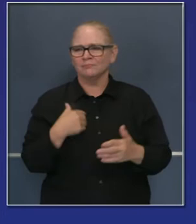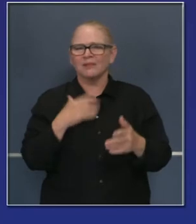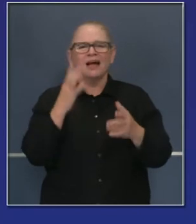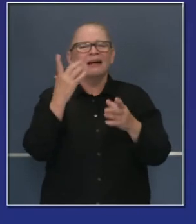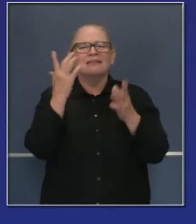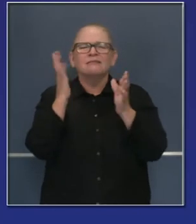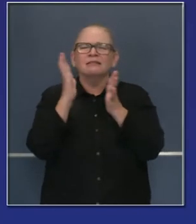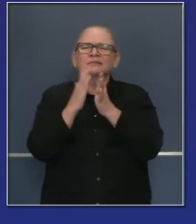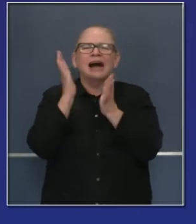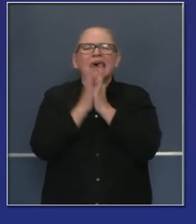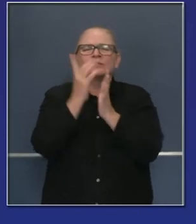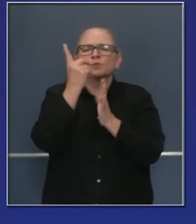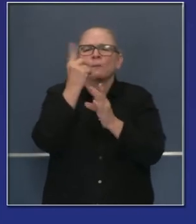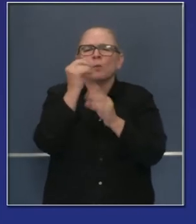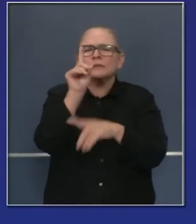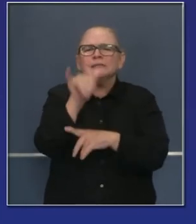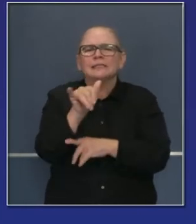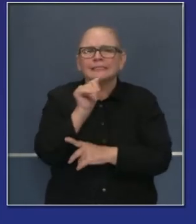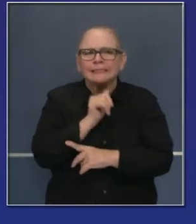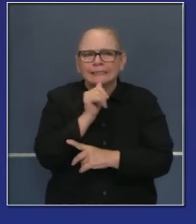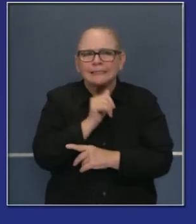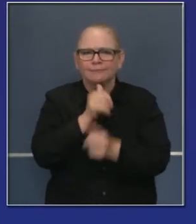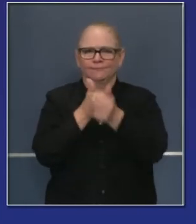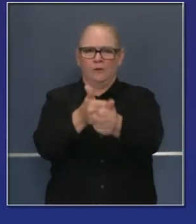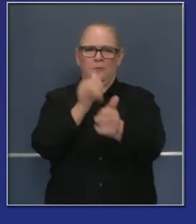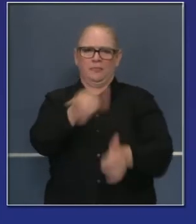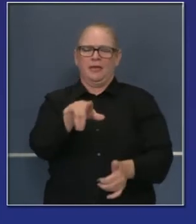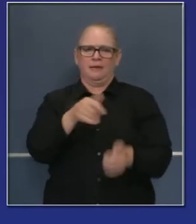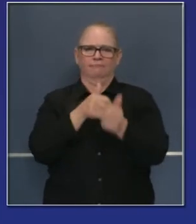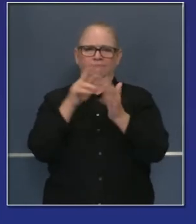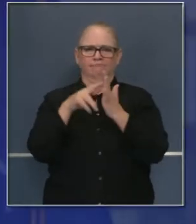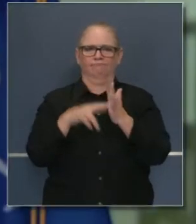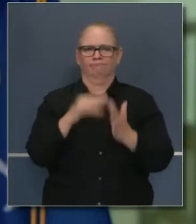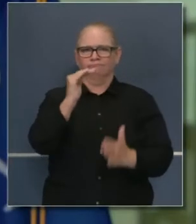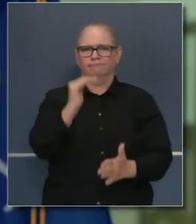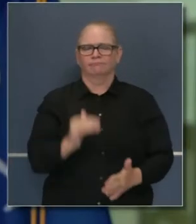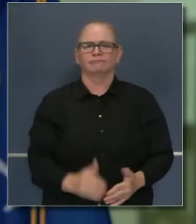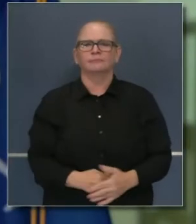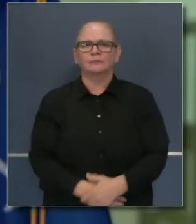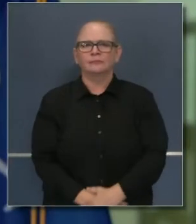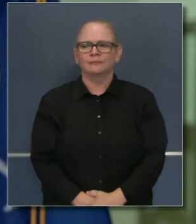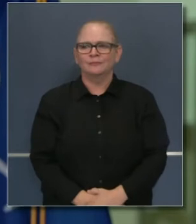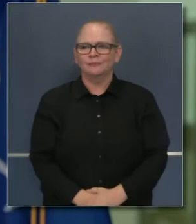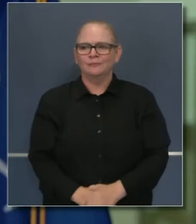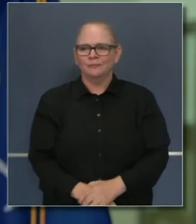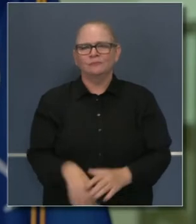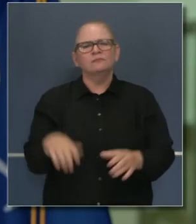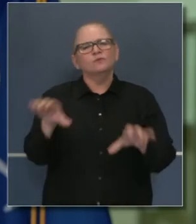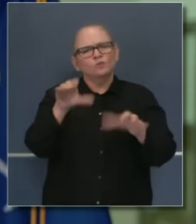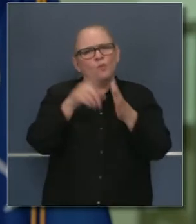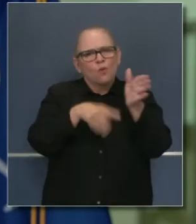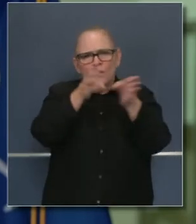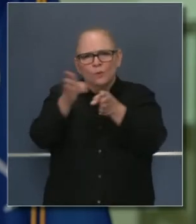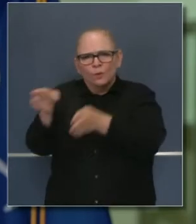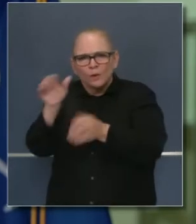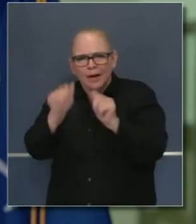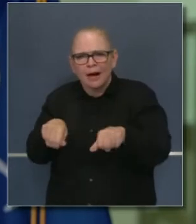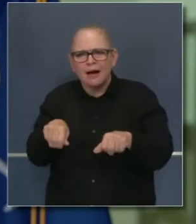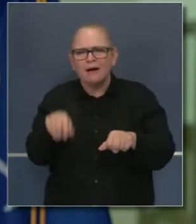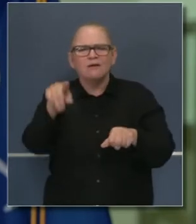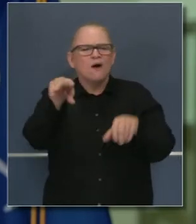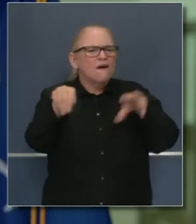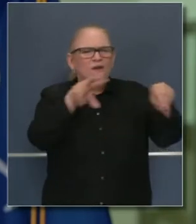sacrificio en cuanto al uso de energía. También quiero que hagan lo posible para